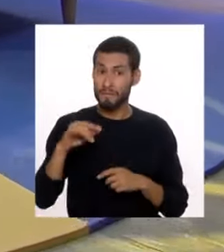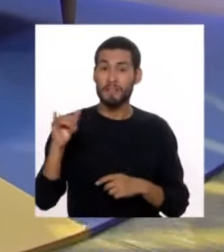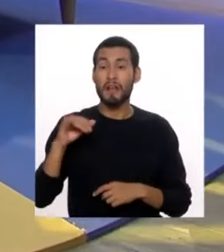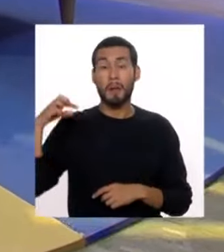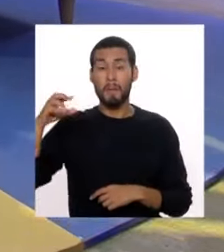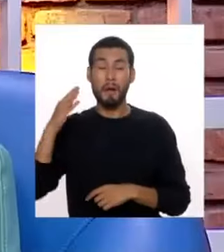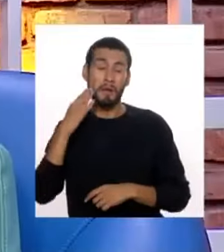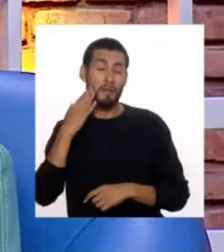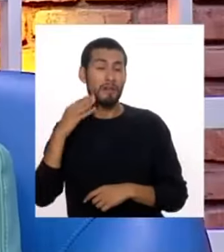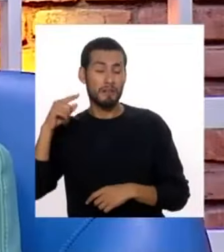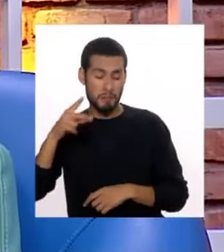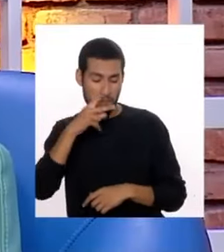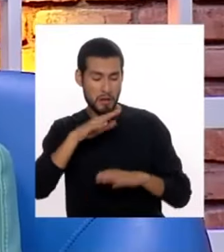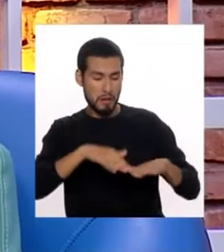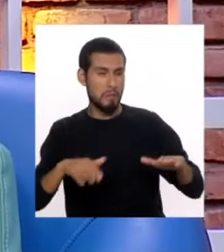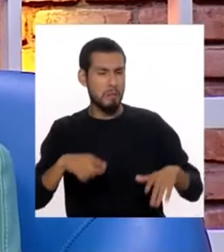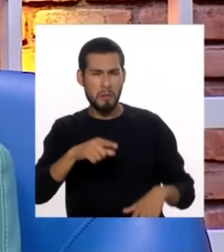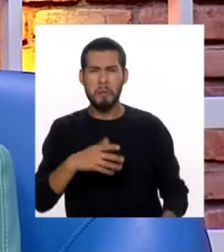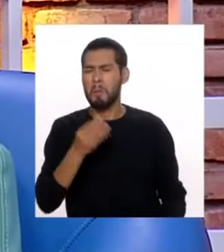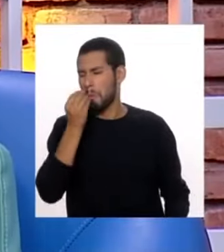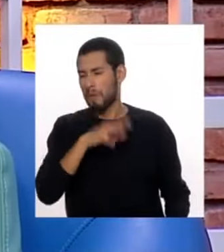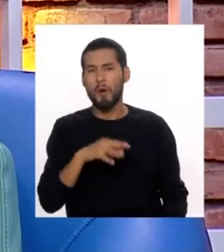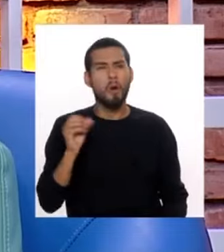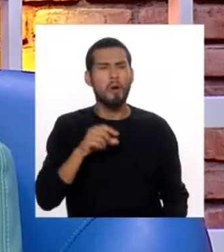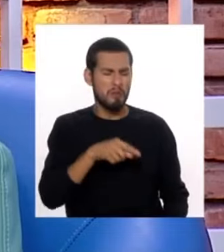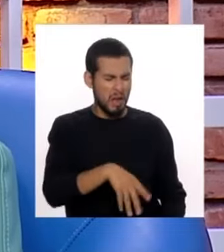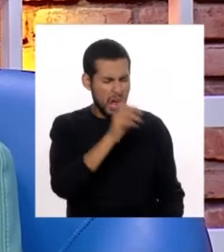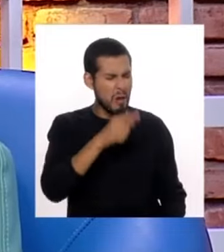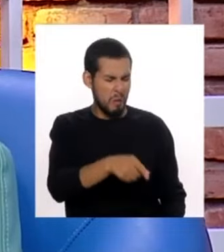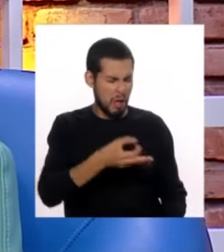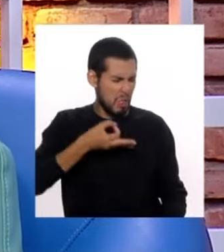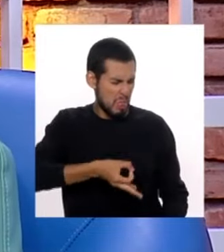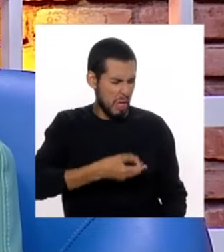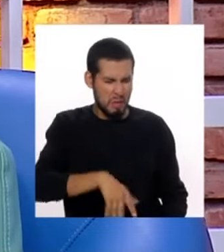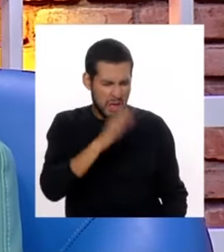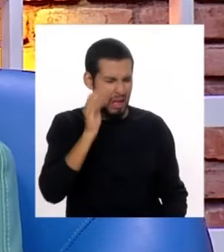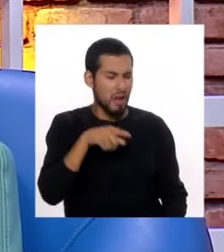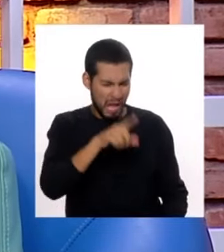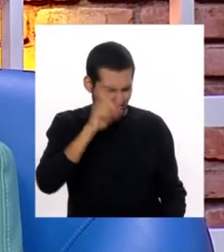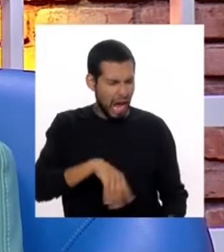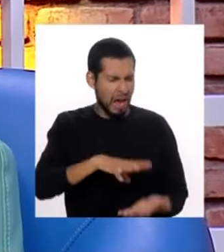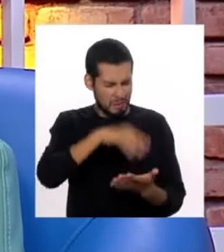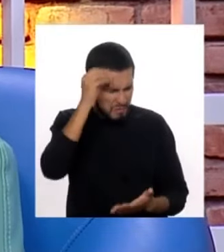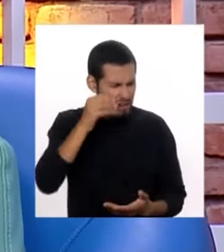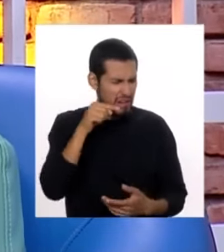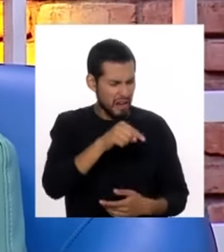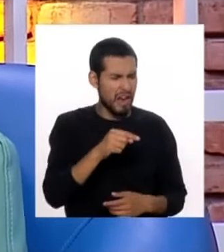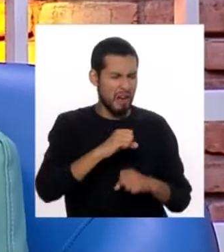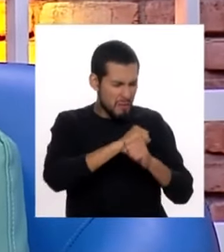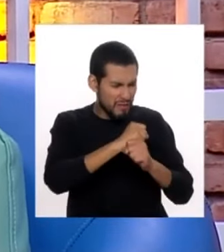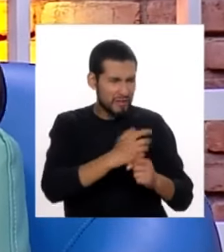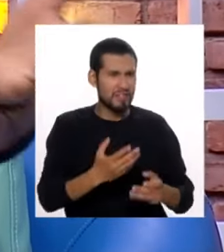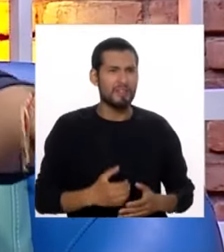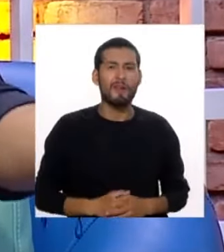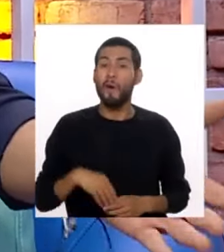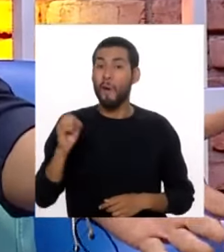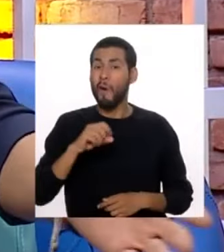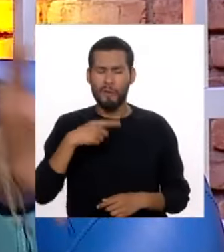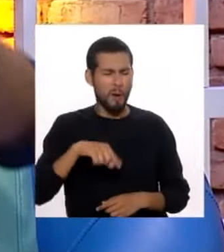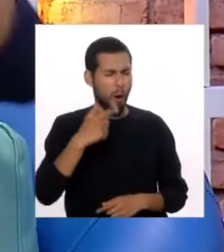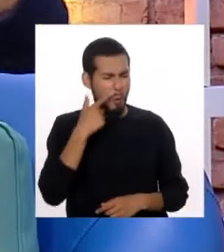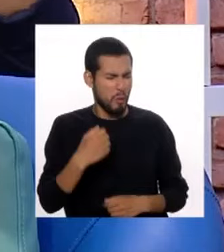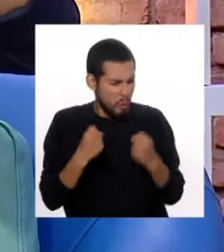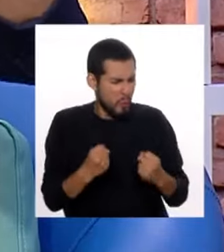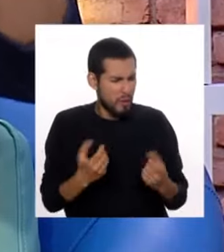padre que ve al niño y le dice, pues, no seas mariconcito, aprendete a defender. O los hombres no